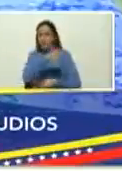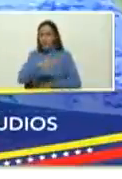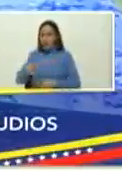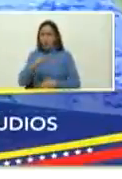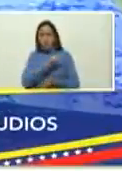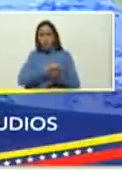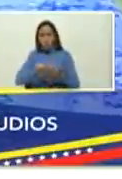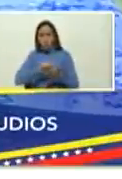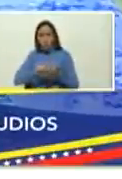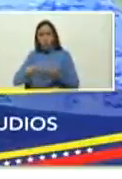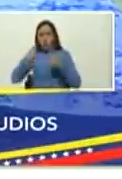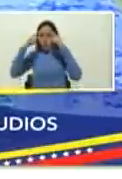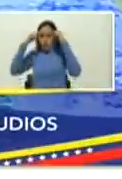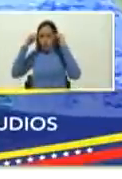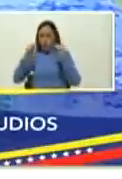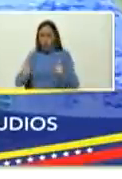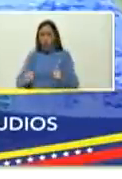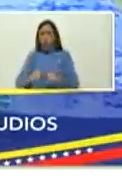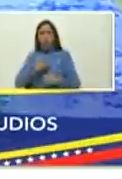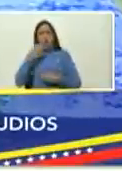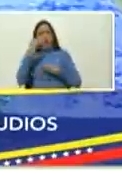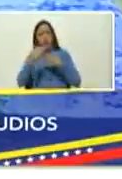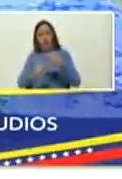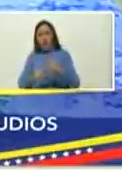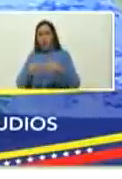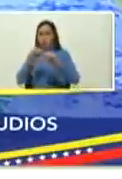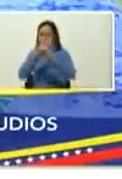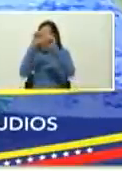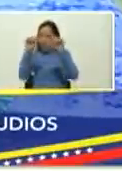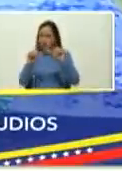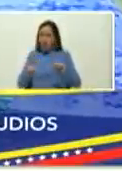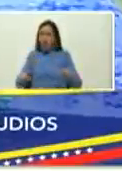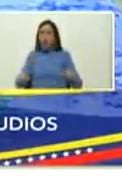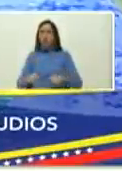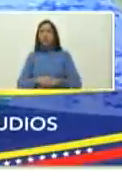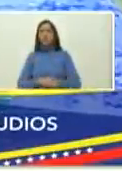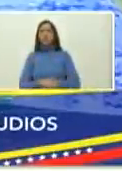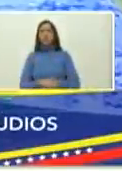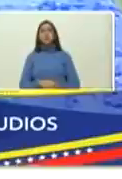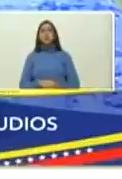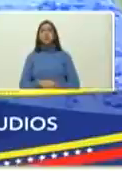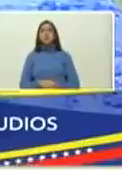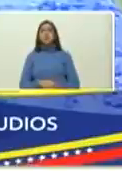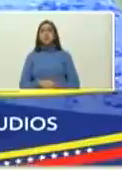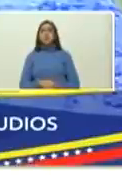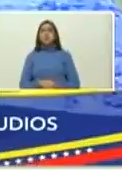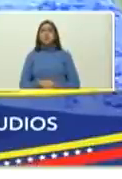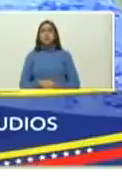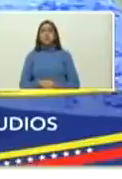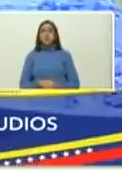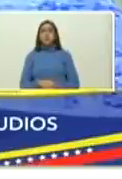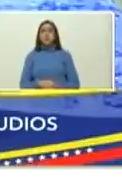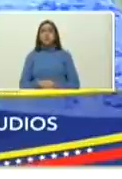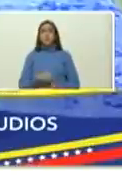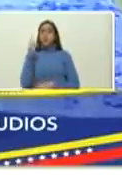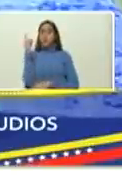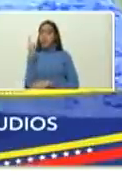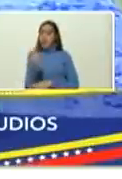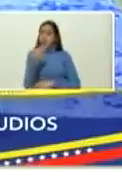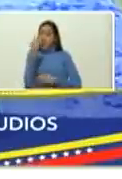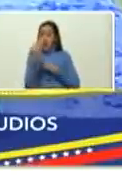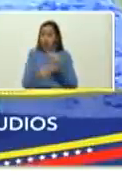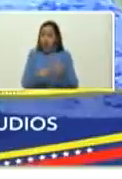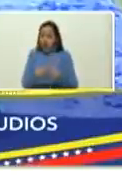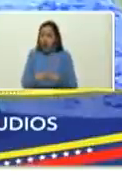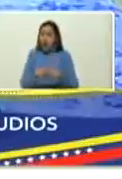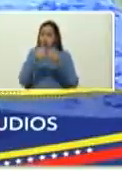de escritores de creadores de artistas que deben conformar la